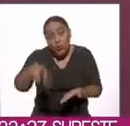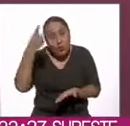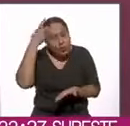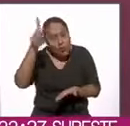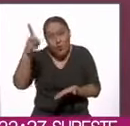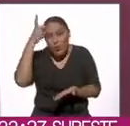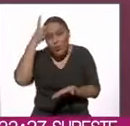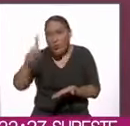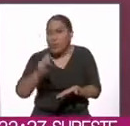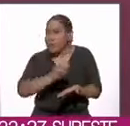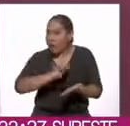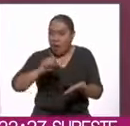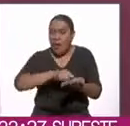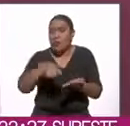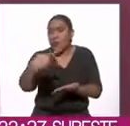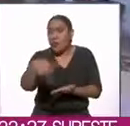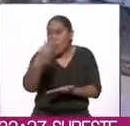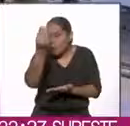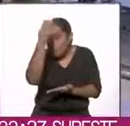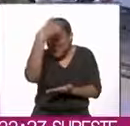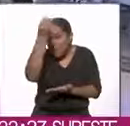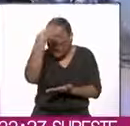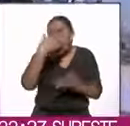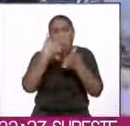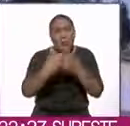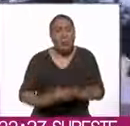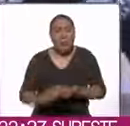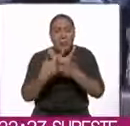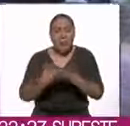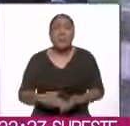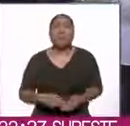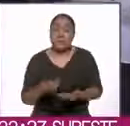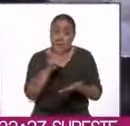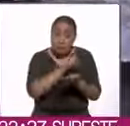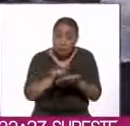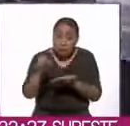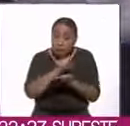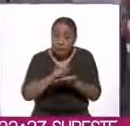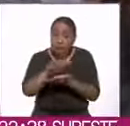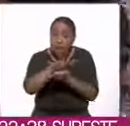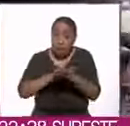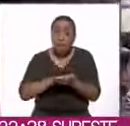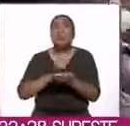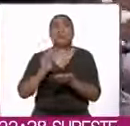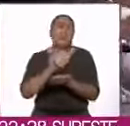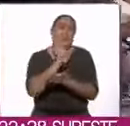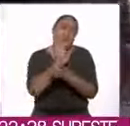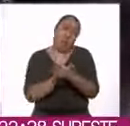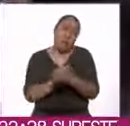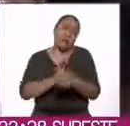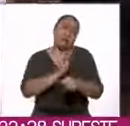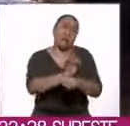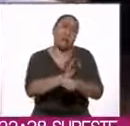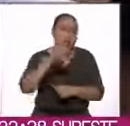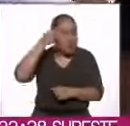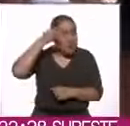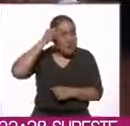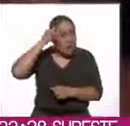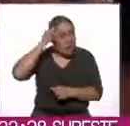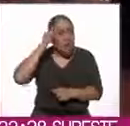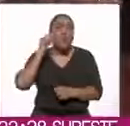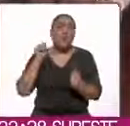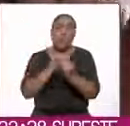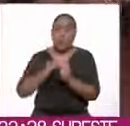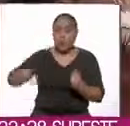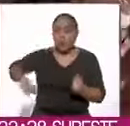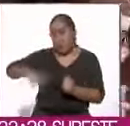reconocidos de toda esta sabiduría. El documento es resultado del plan de justicia yaqui, signado con